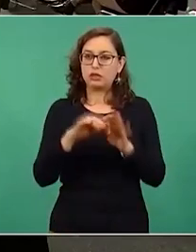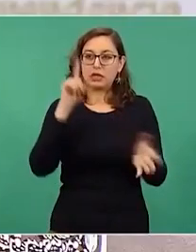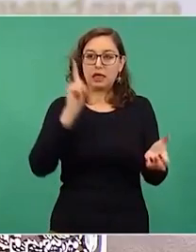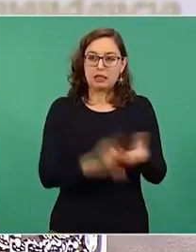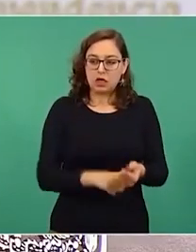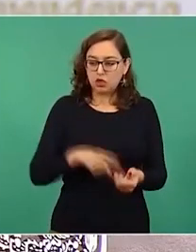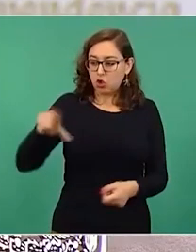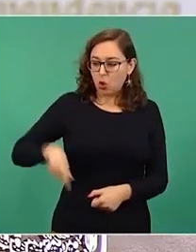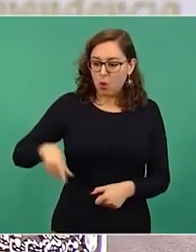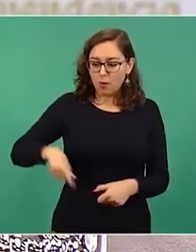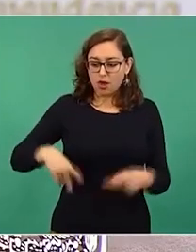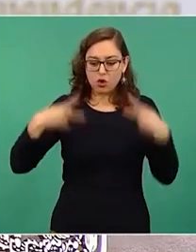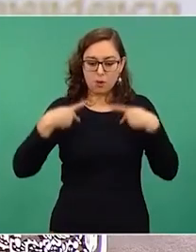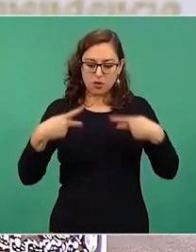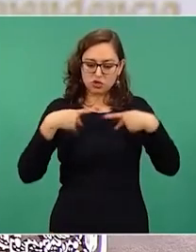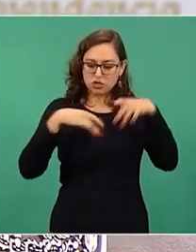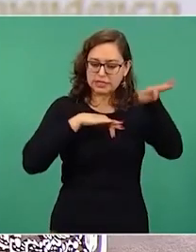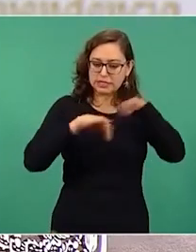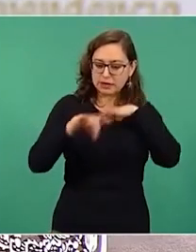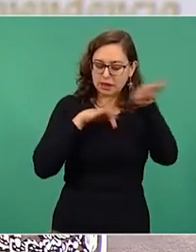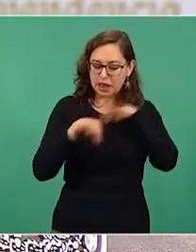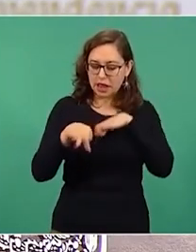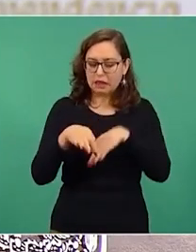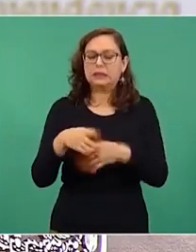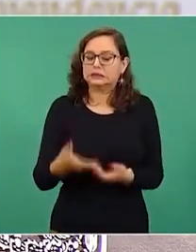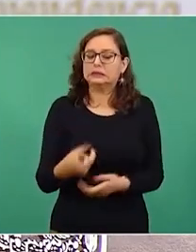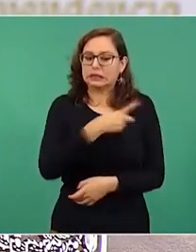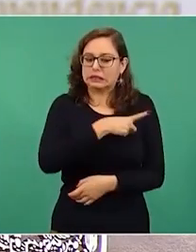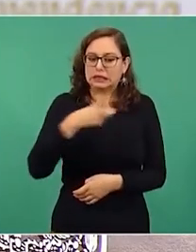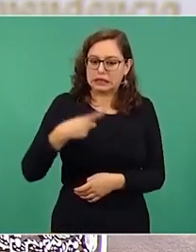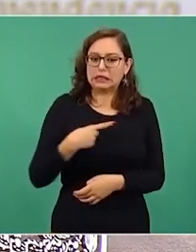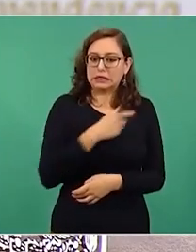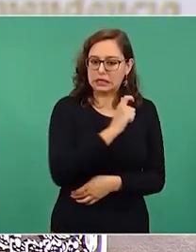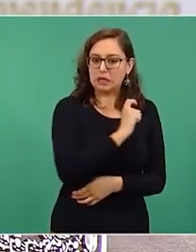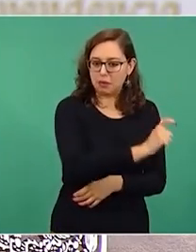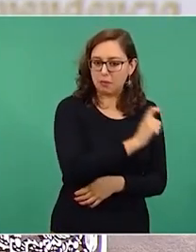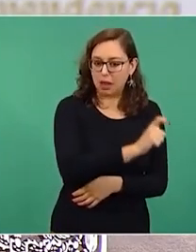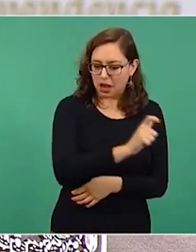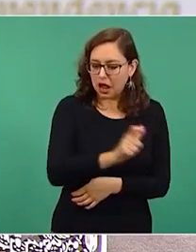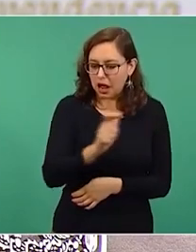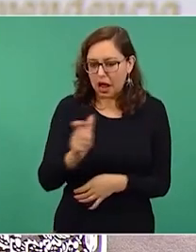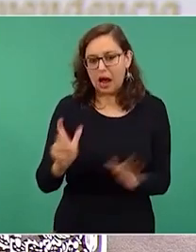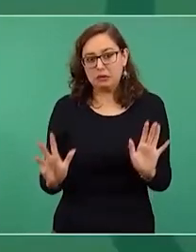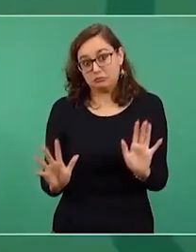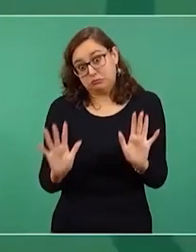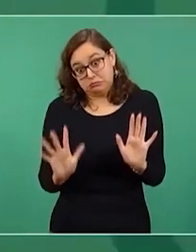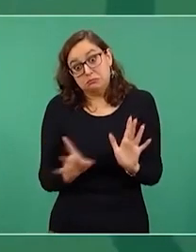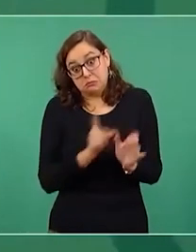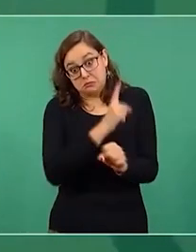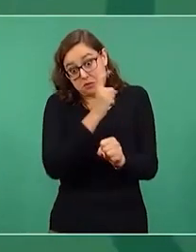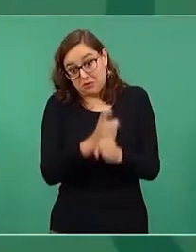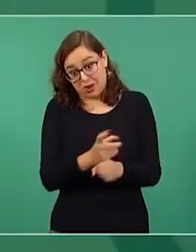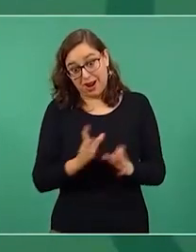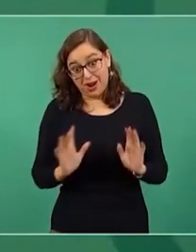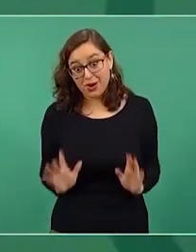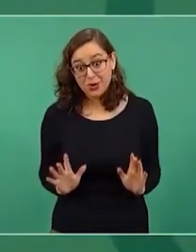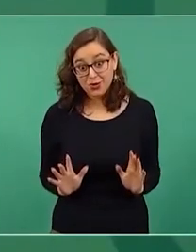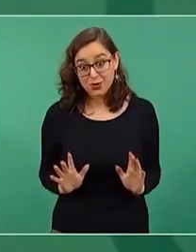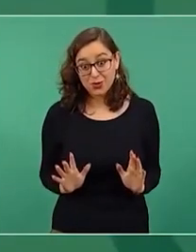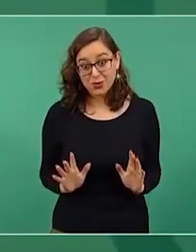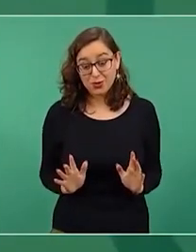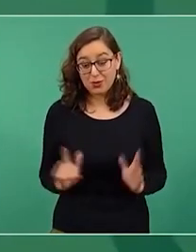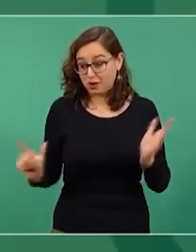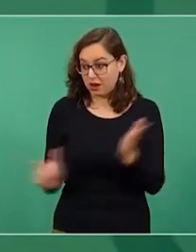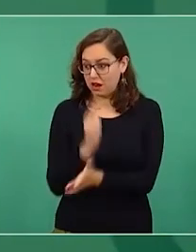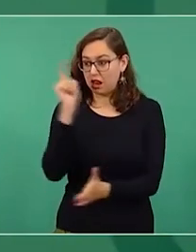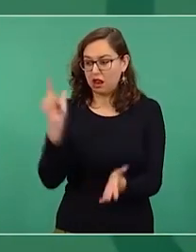porque por ley no se le puede retener el salario a los trabajadores, eso es lo primero,